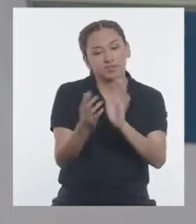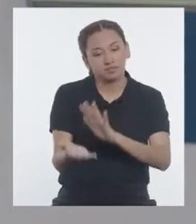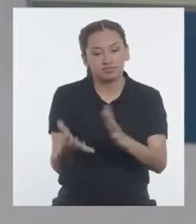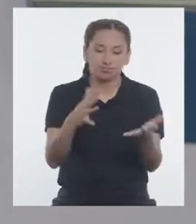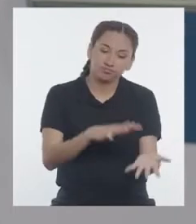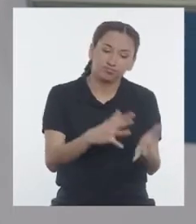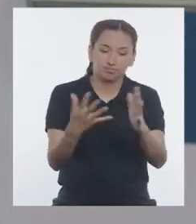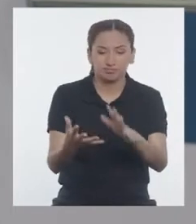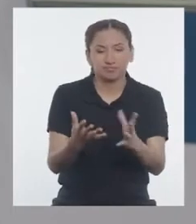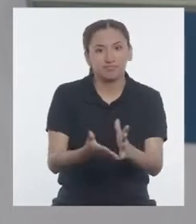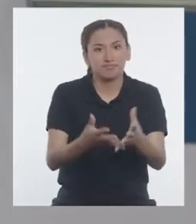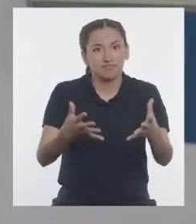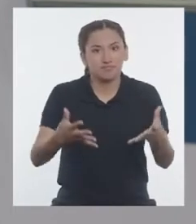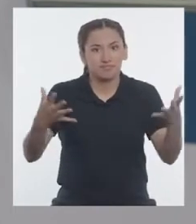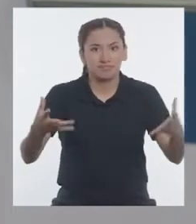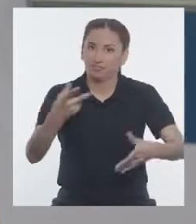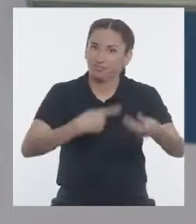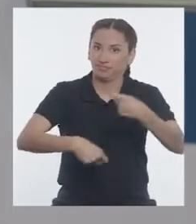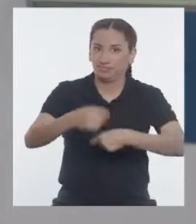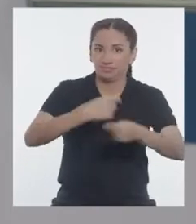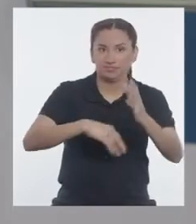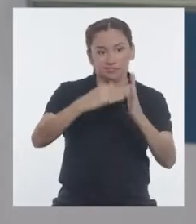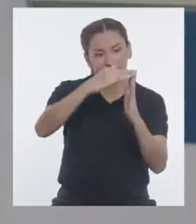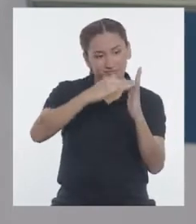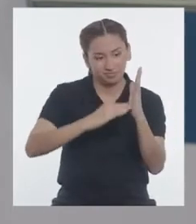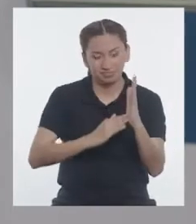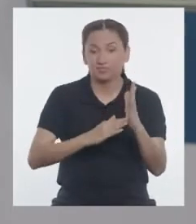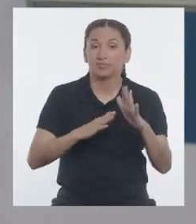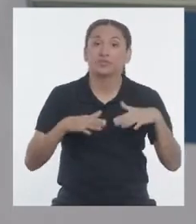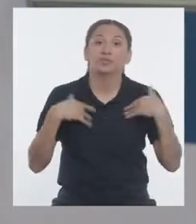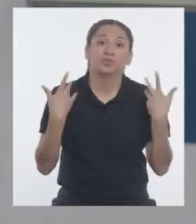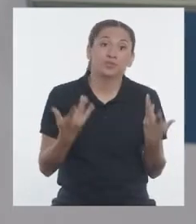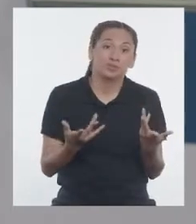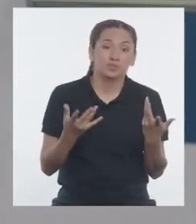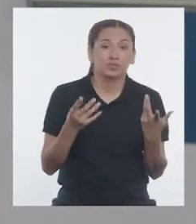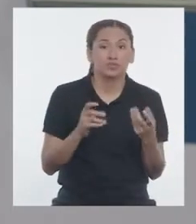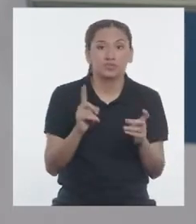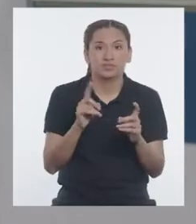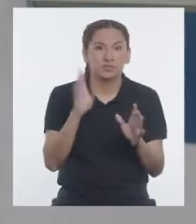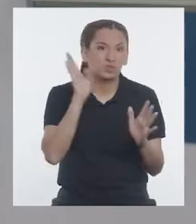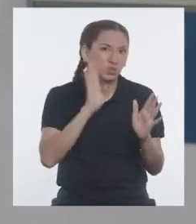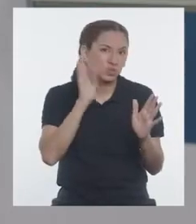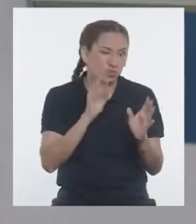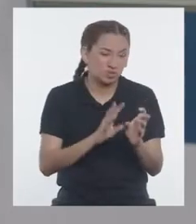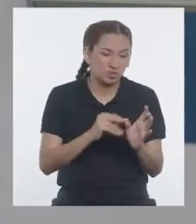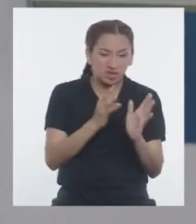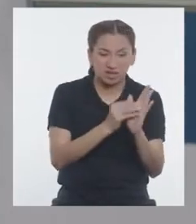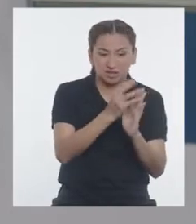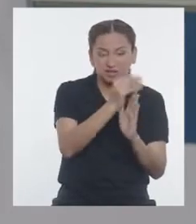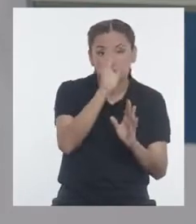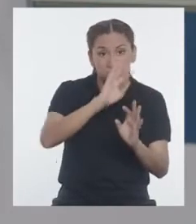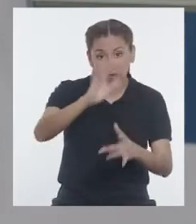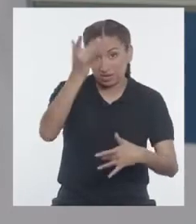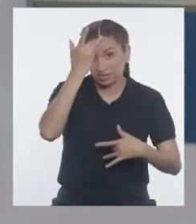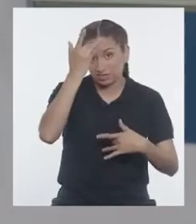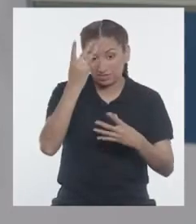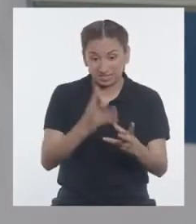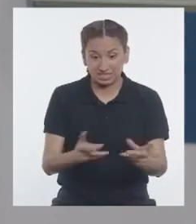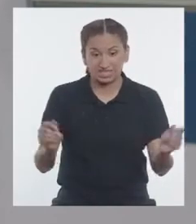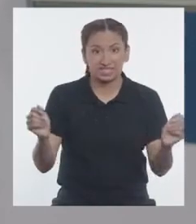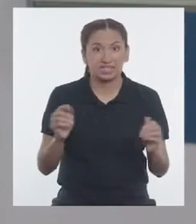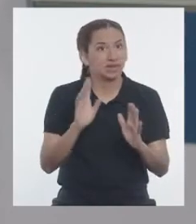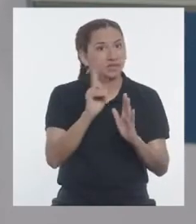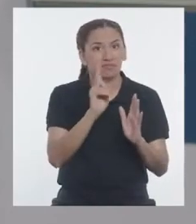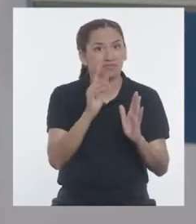conservan más productos, se disminuye la posibilidad de que haya plagas y enfermedades de la tierra.